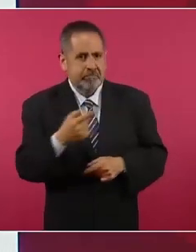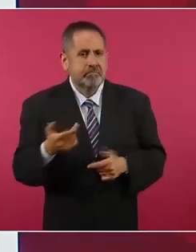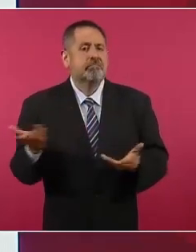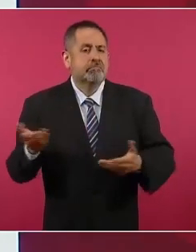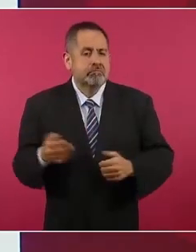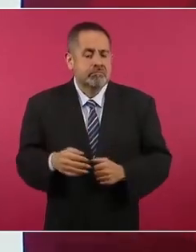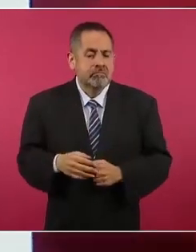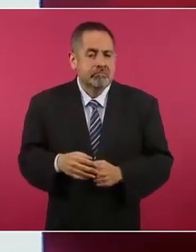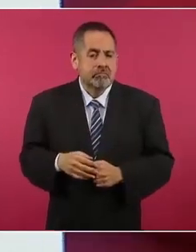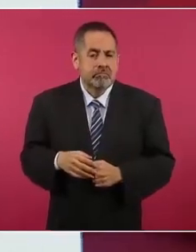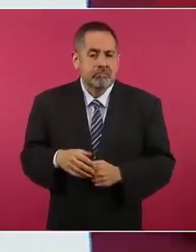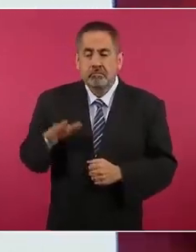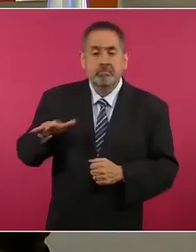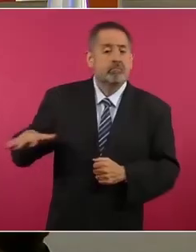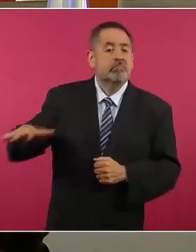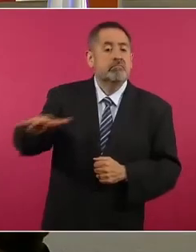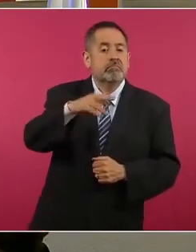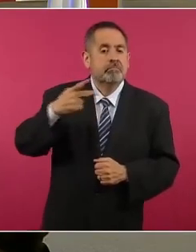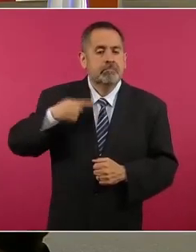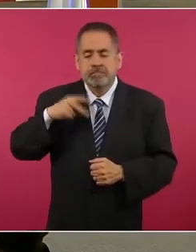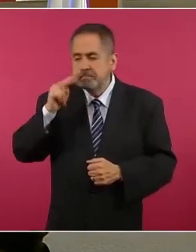Esto es lo que piensa el pueblo.